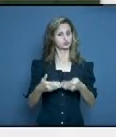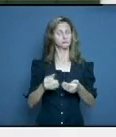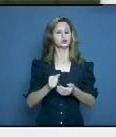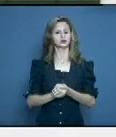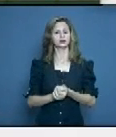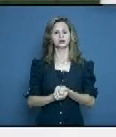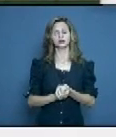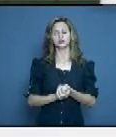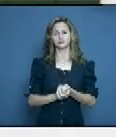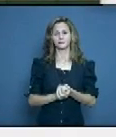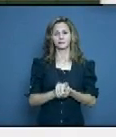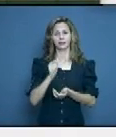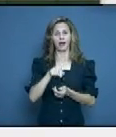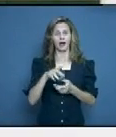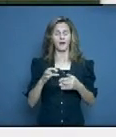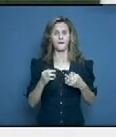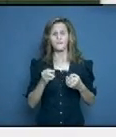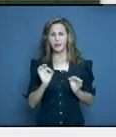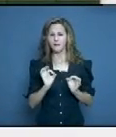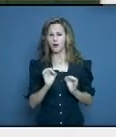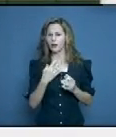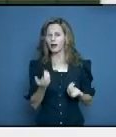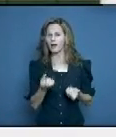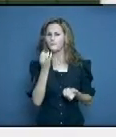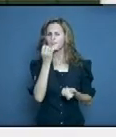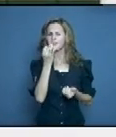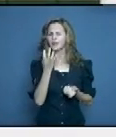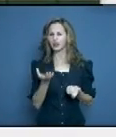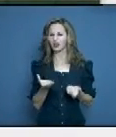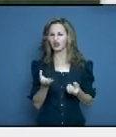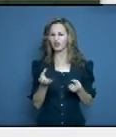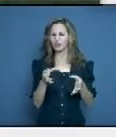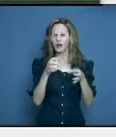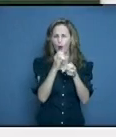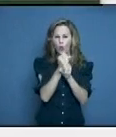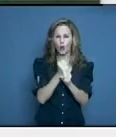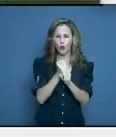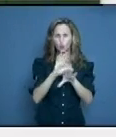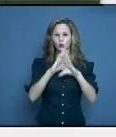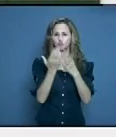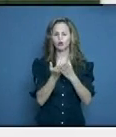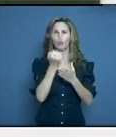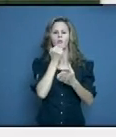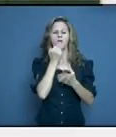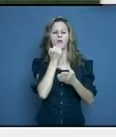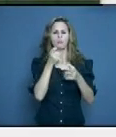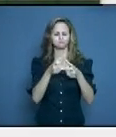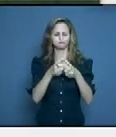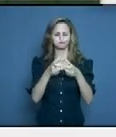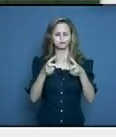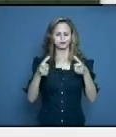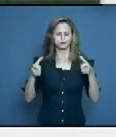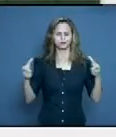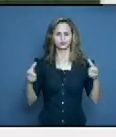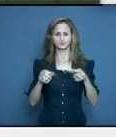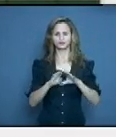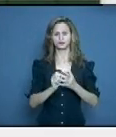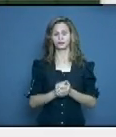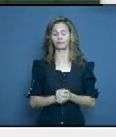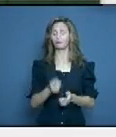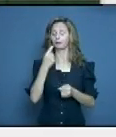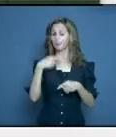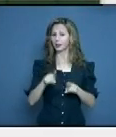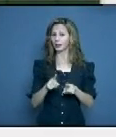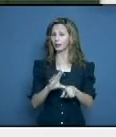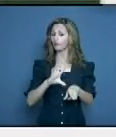habitantes. En verde oscuro, estos dos territorios, por tener esta mayor tasa de incidencia. Pero reitero, la enfermedad